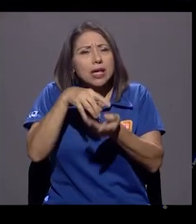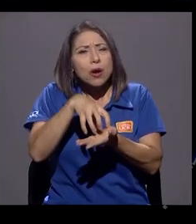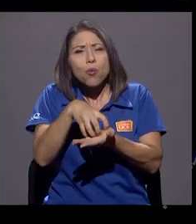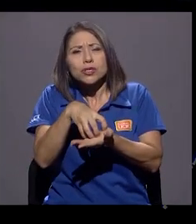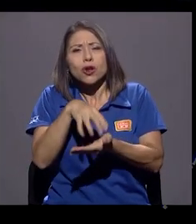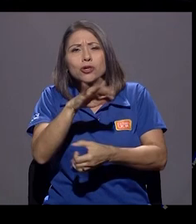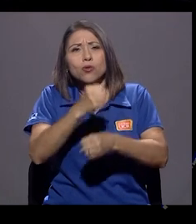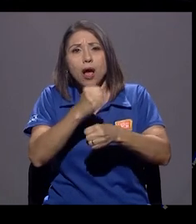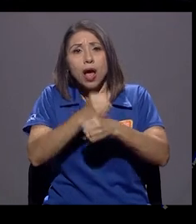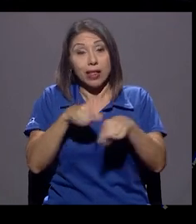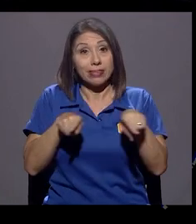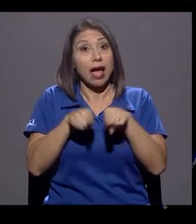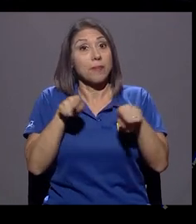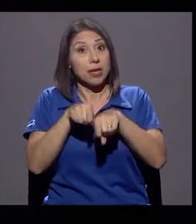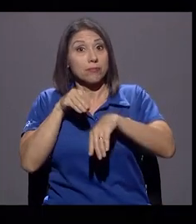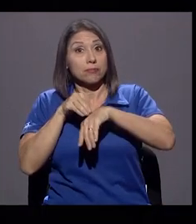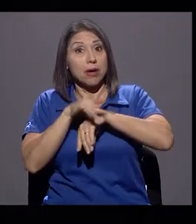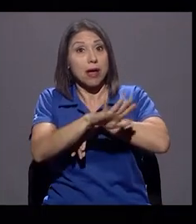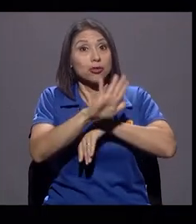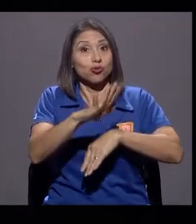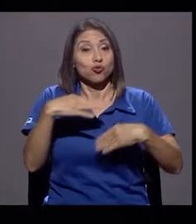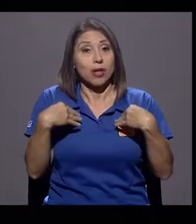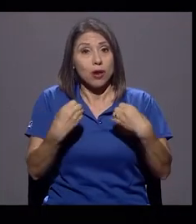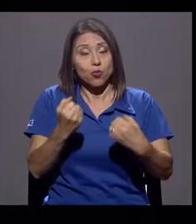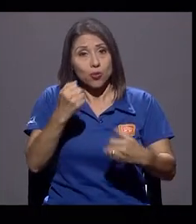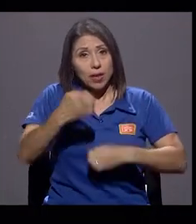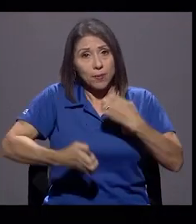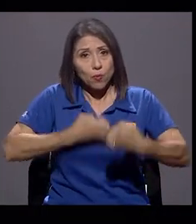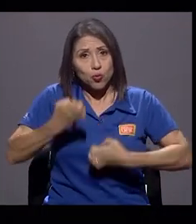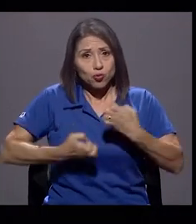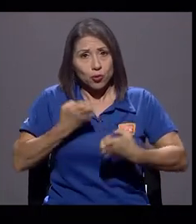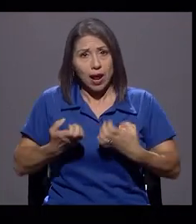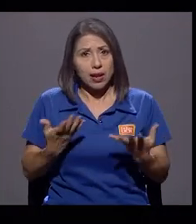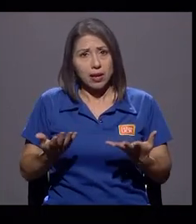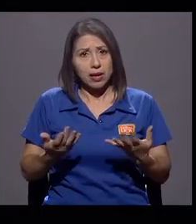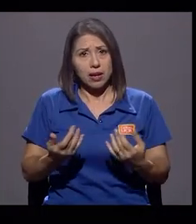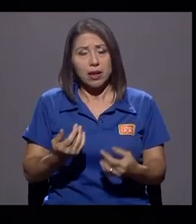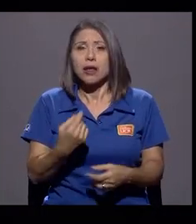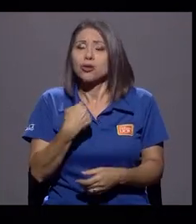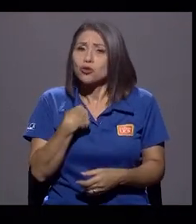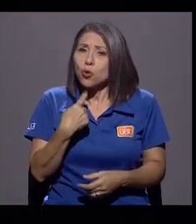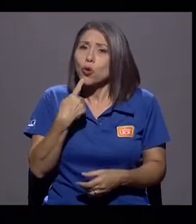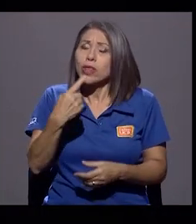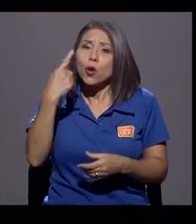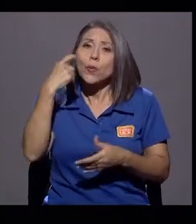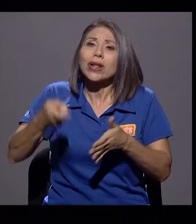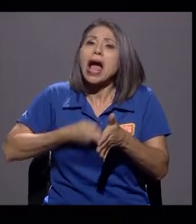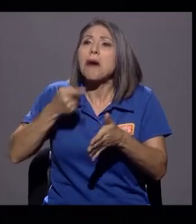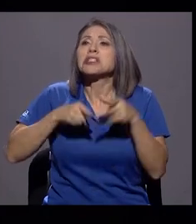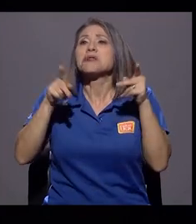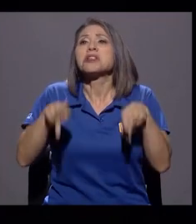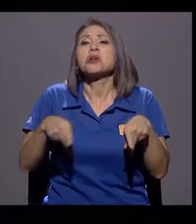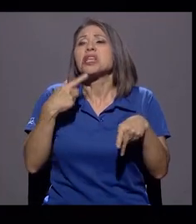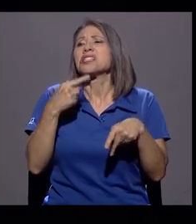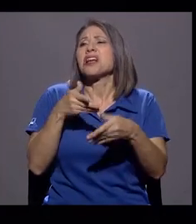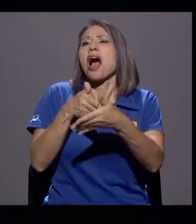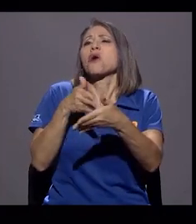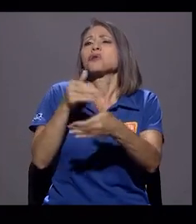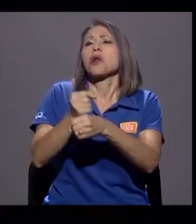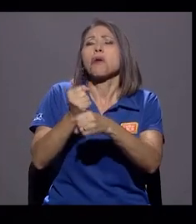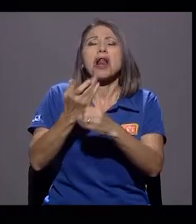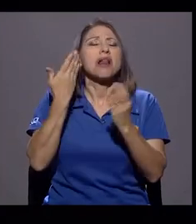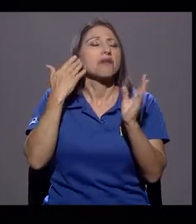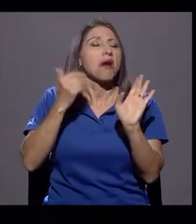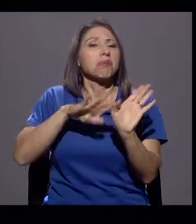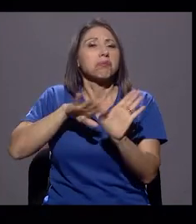sobre su salud emocional y lo digo porque hay gente que disminuye a veces el acoso laboral en este sentido y